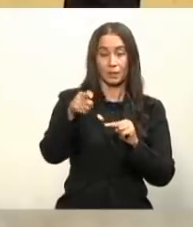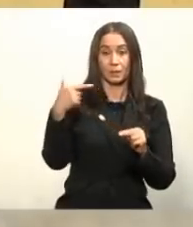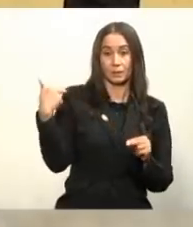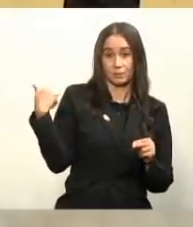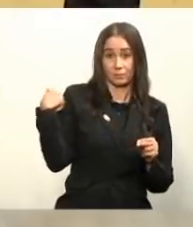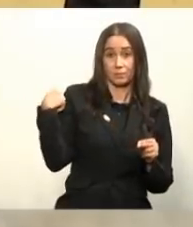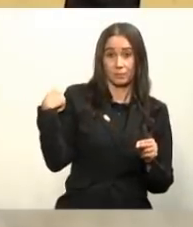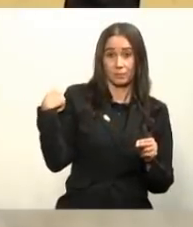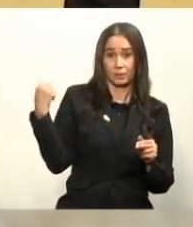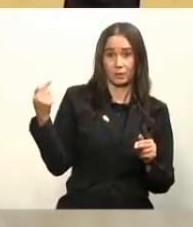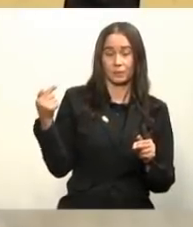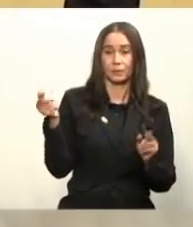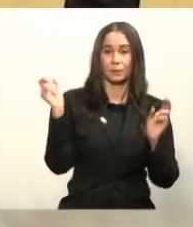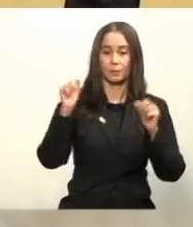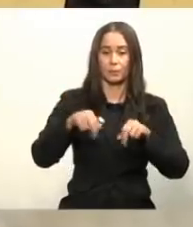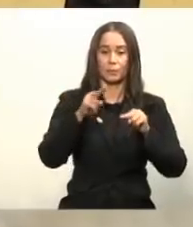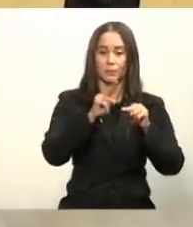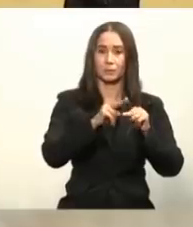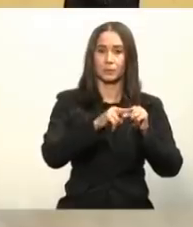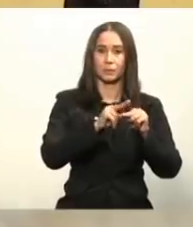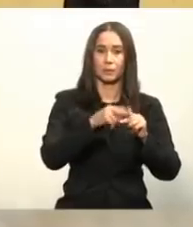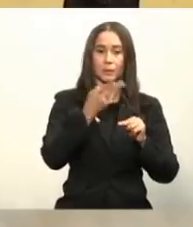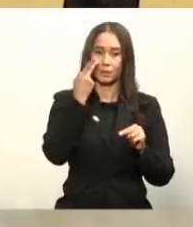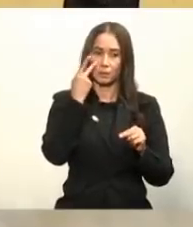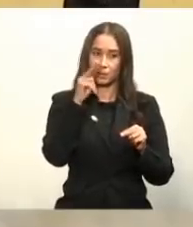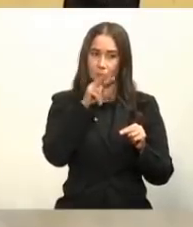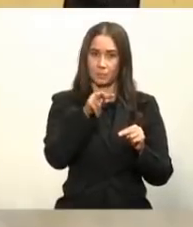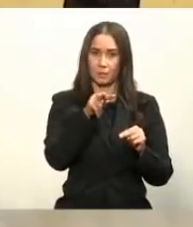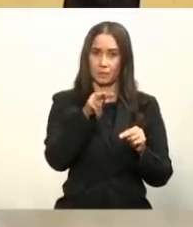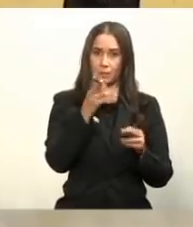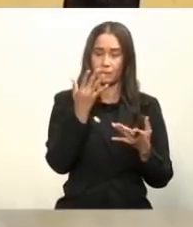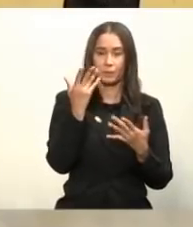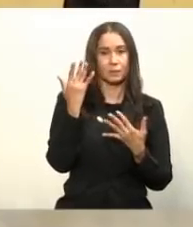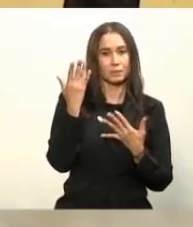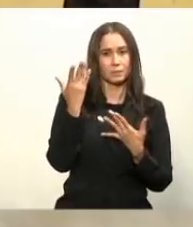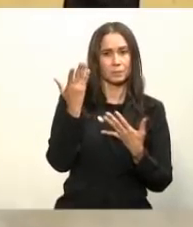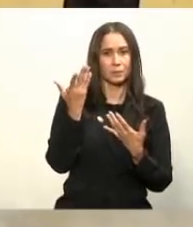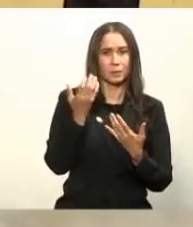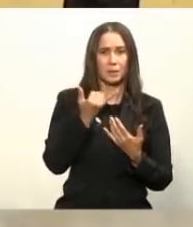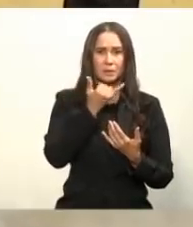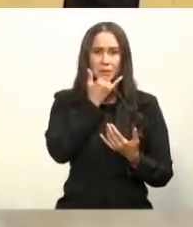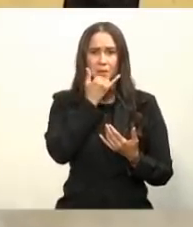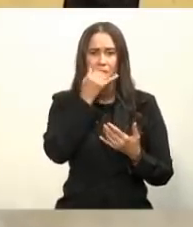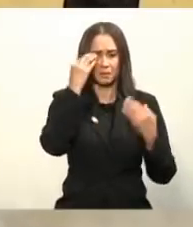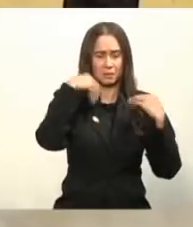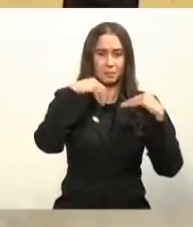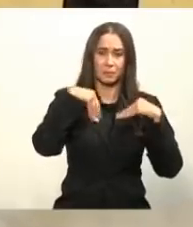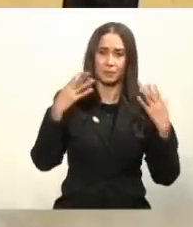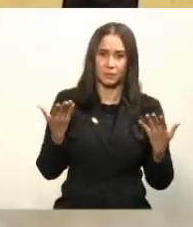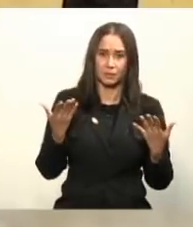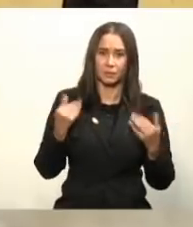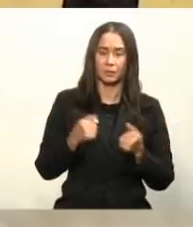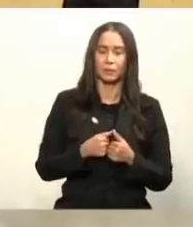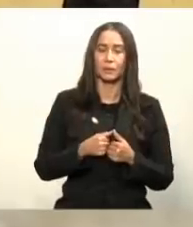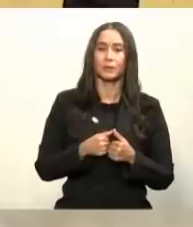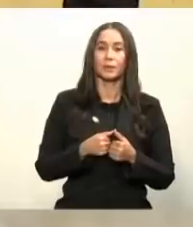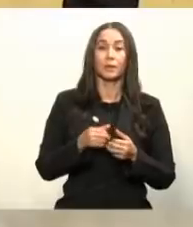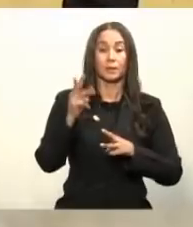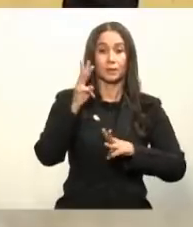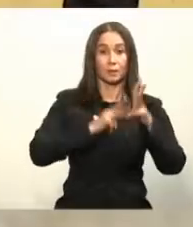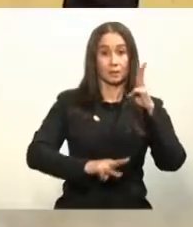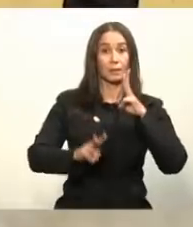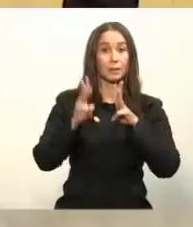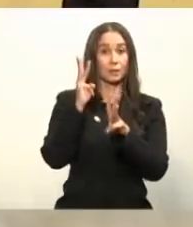ser vacunado puede quedarse ahí por si quiere esperar a ver si tiene algún tipo de reacción que a nivel mundial,